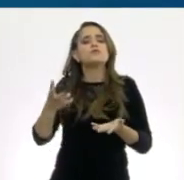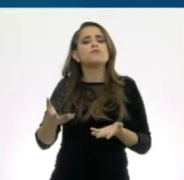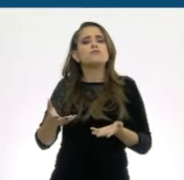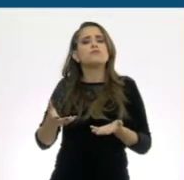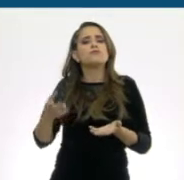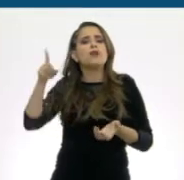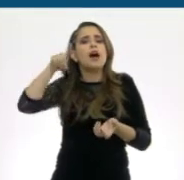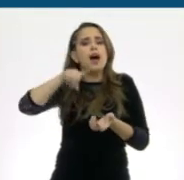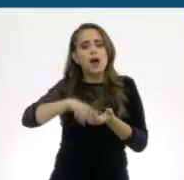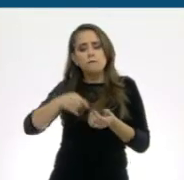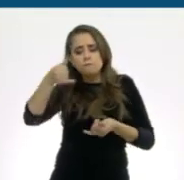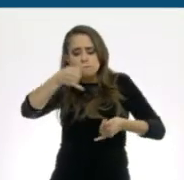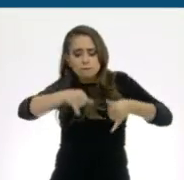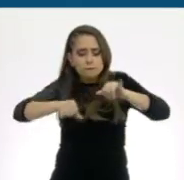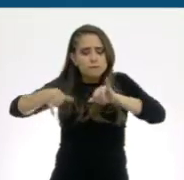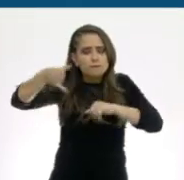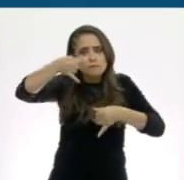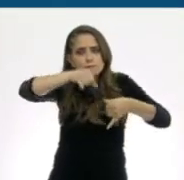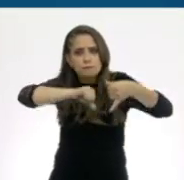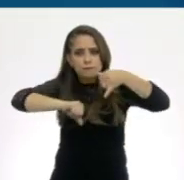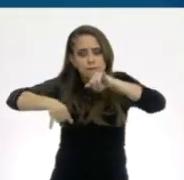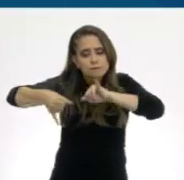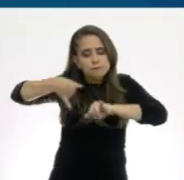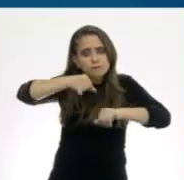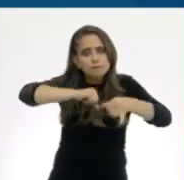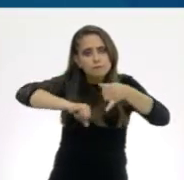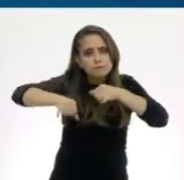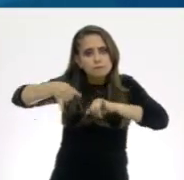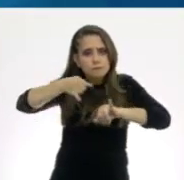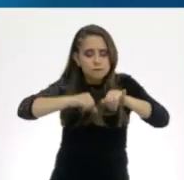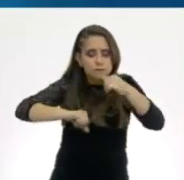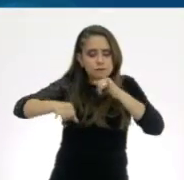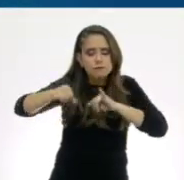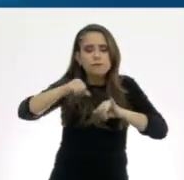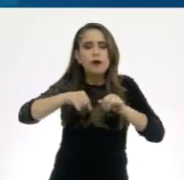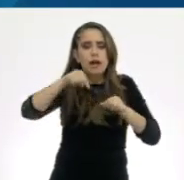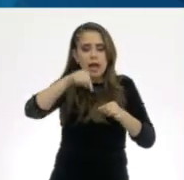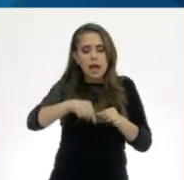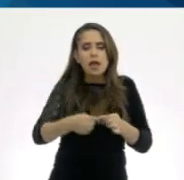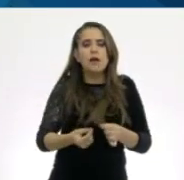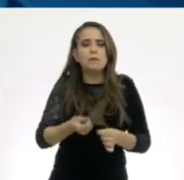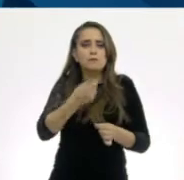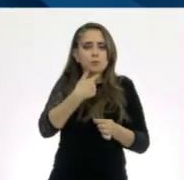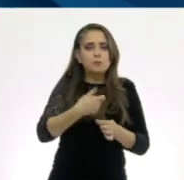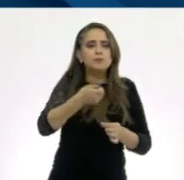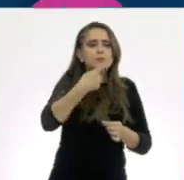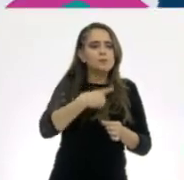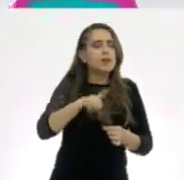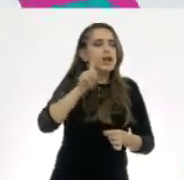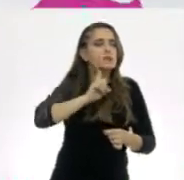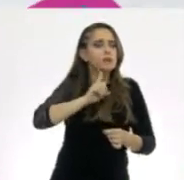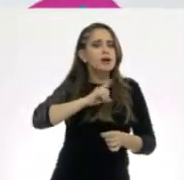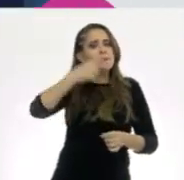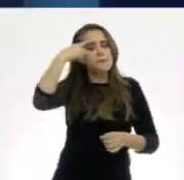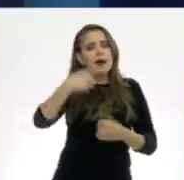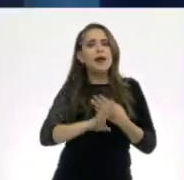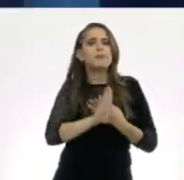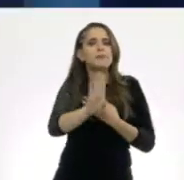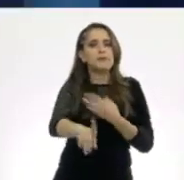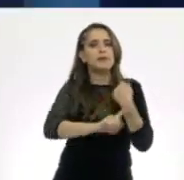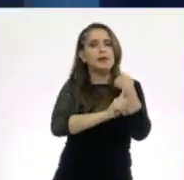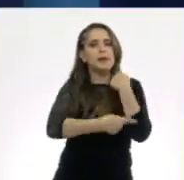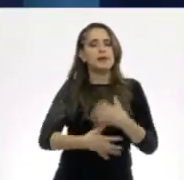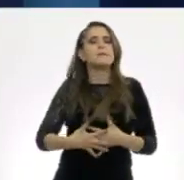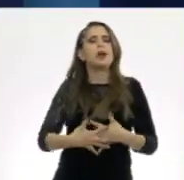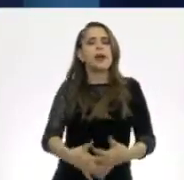sustancias químicas que principalmente utilizan las mujeres. Uy, creo que esa